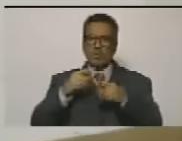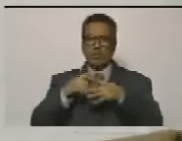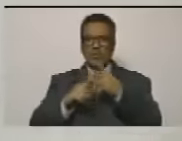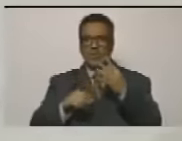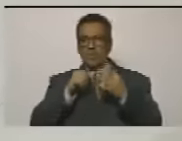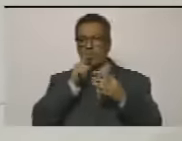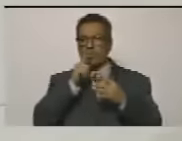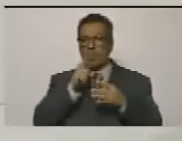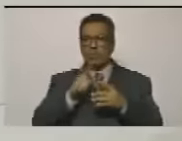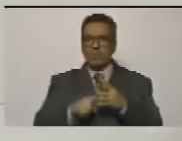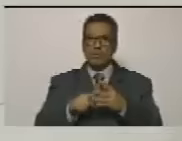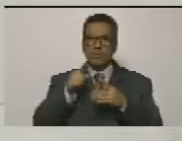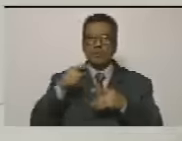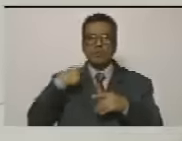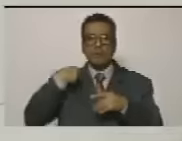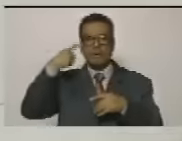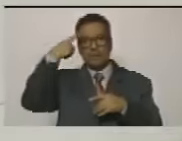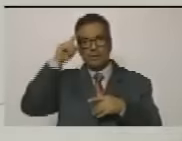o capaz se lo convence